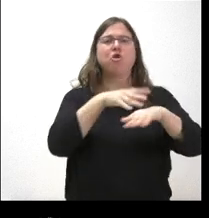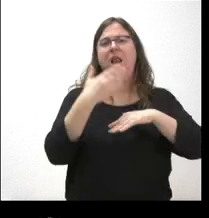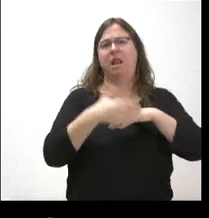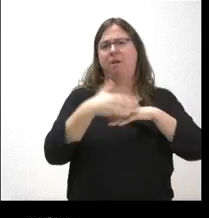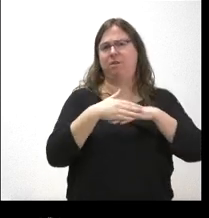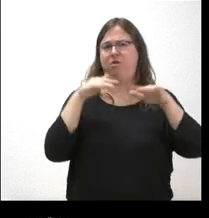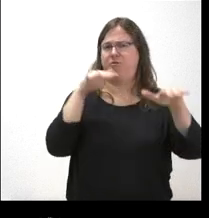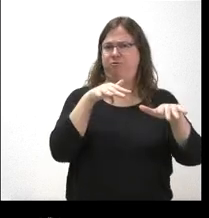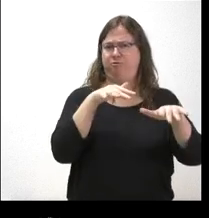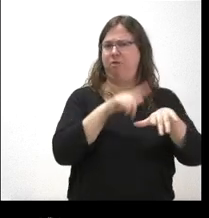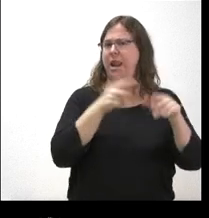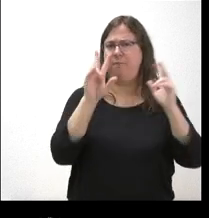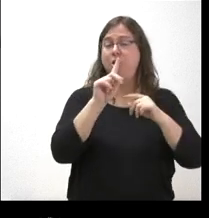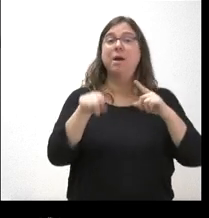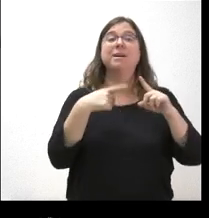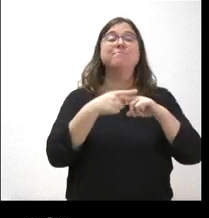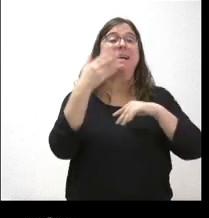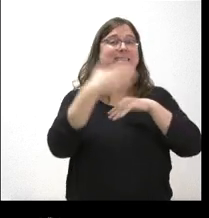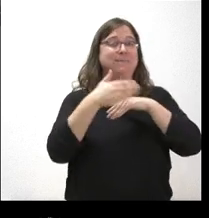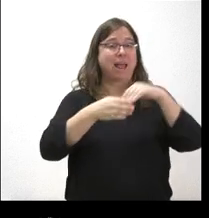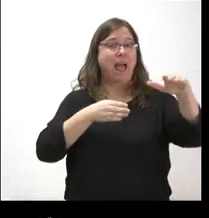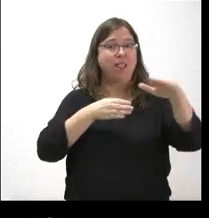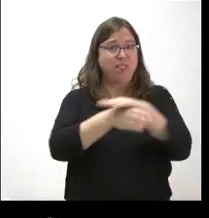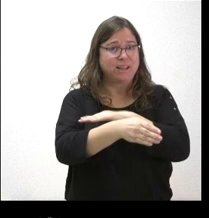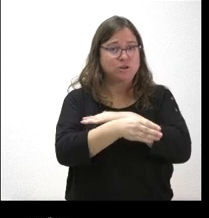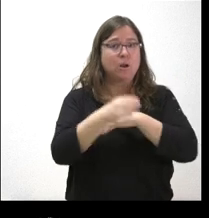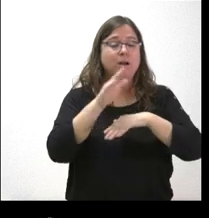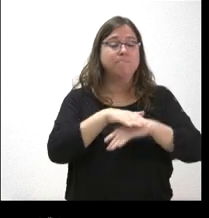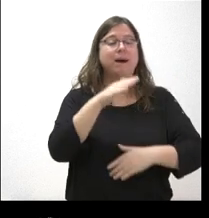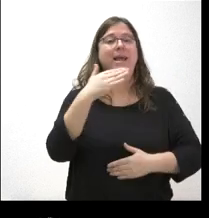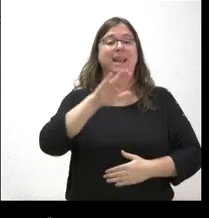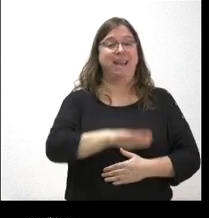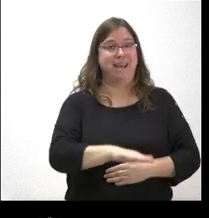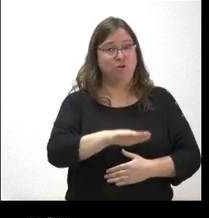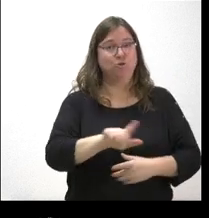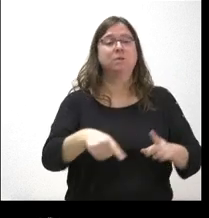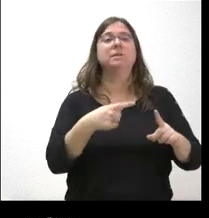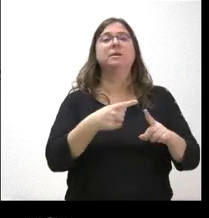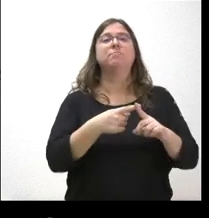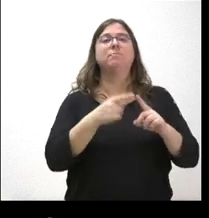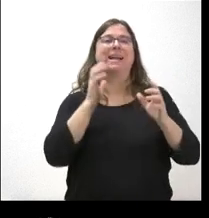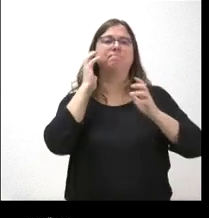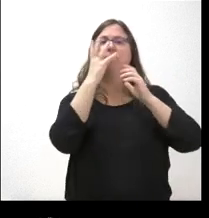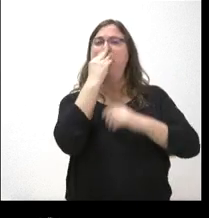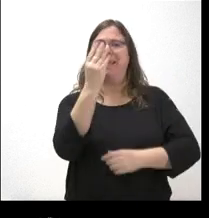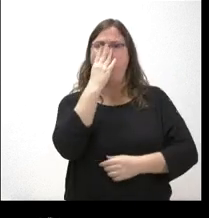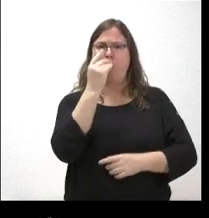afluencia como también de restringir el acceso a menores a niños y también a perros